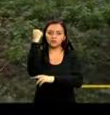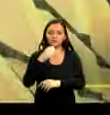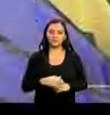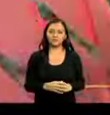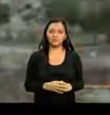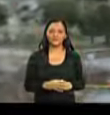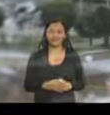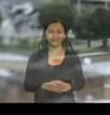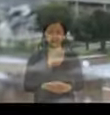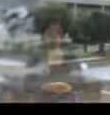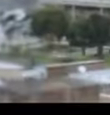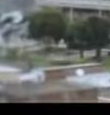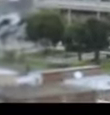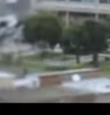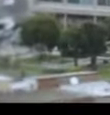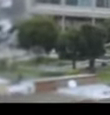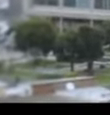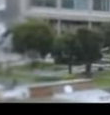colectivos.